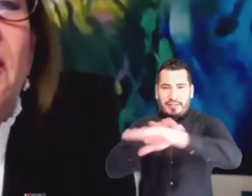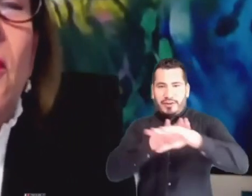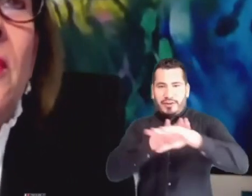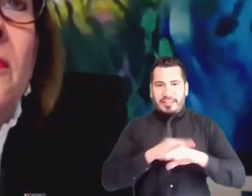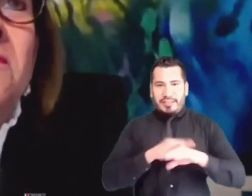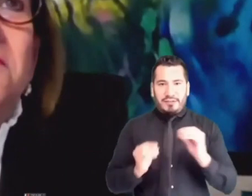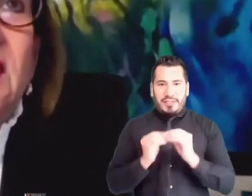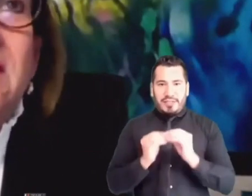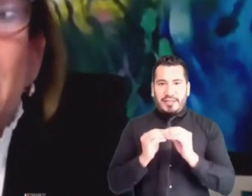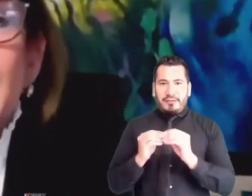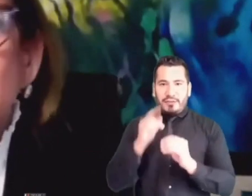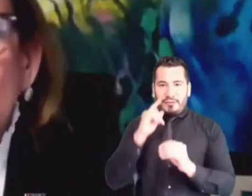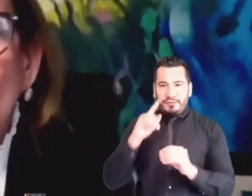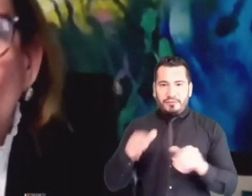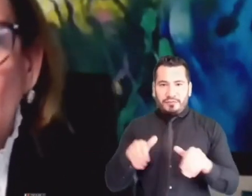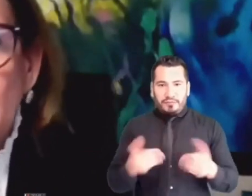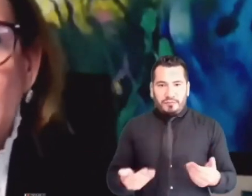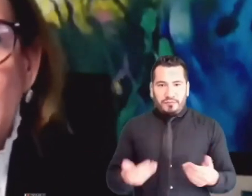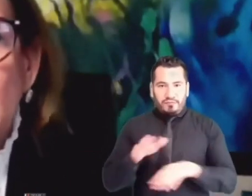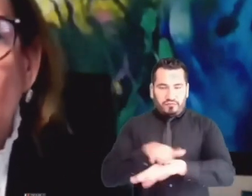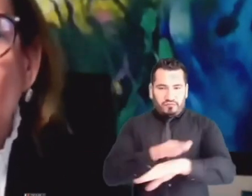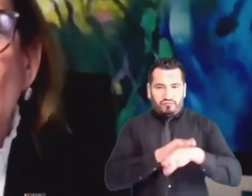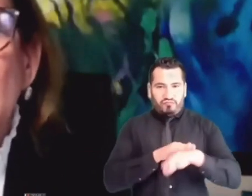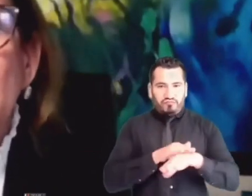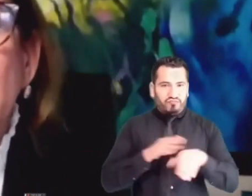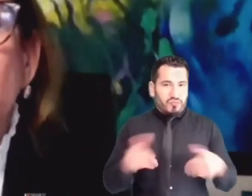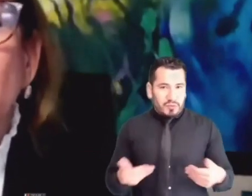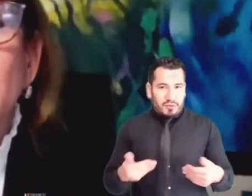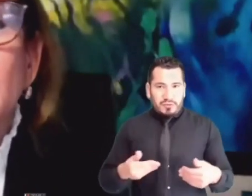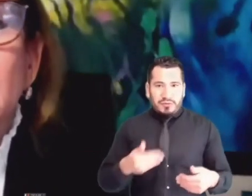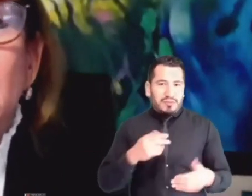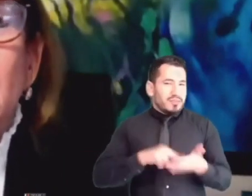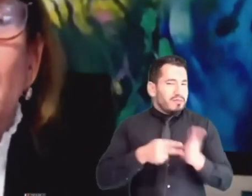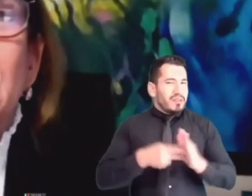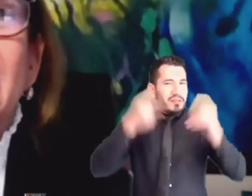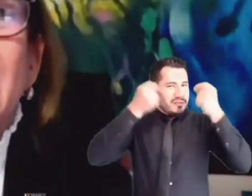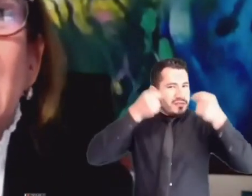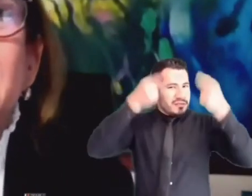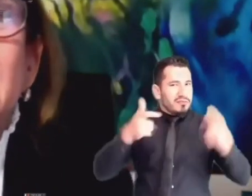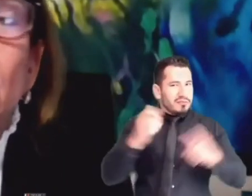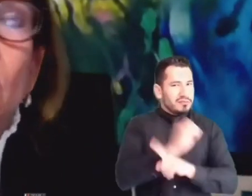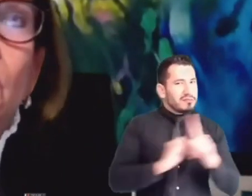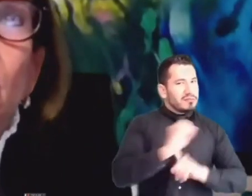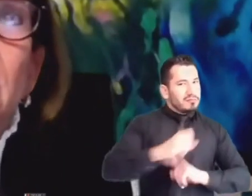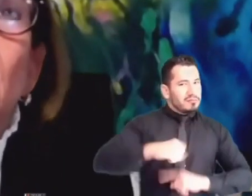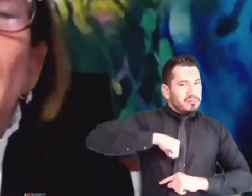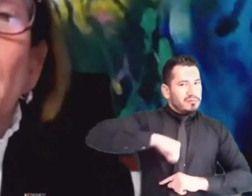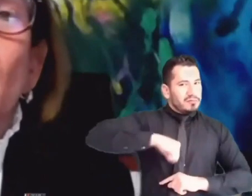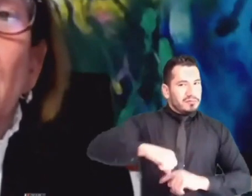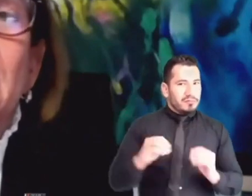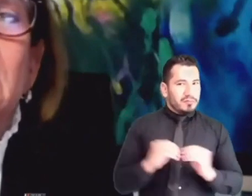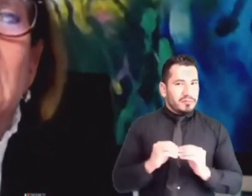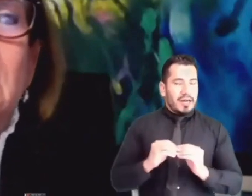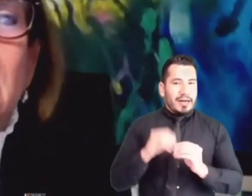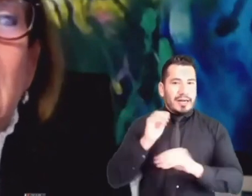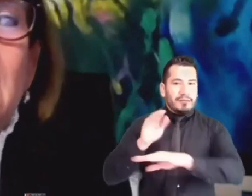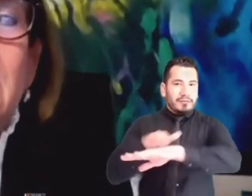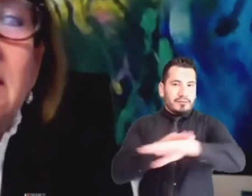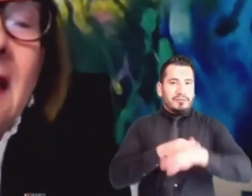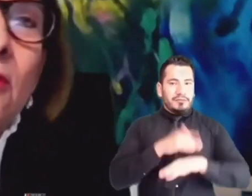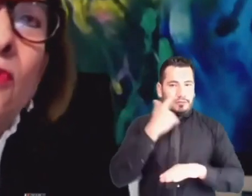que es un fenómeno que está amenazando totalmente el Estado Social de Derecho. Porque qué hace la corrupción, que es lo más preocupante,